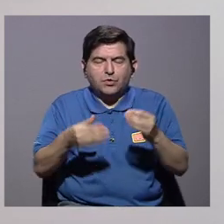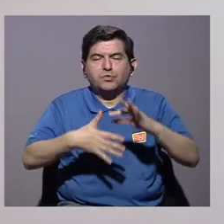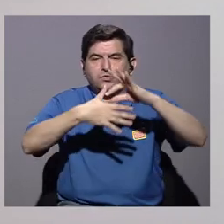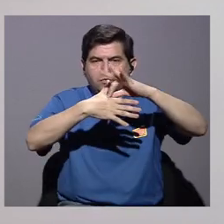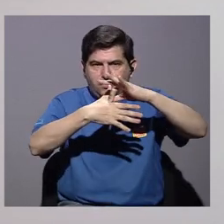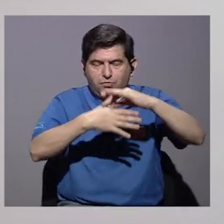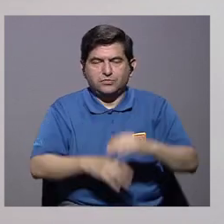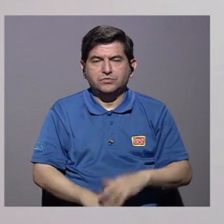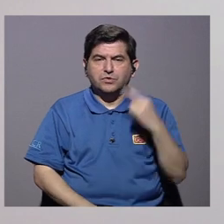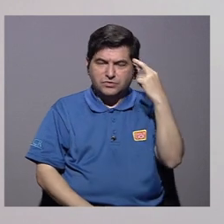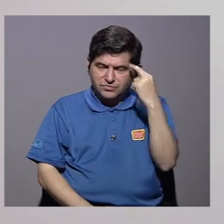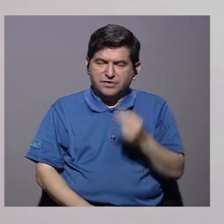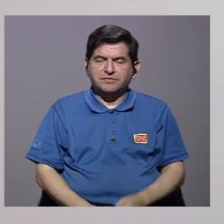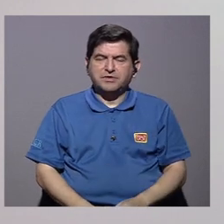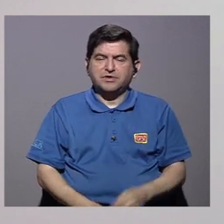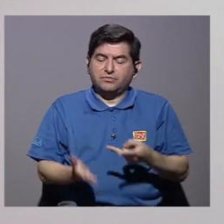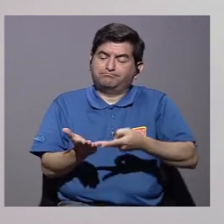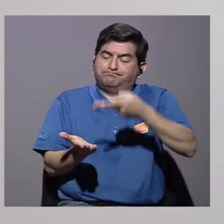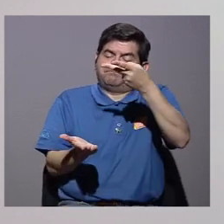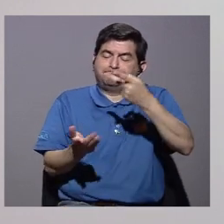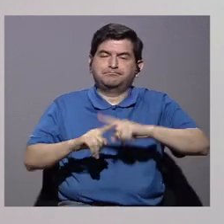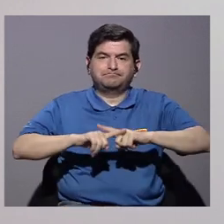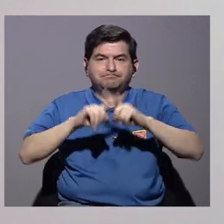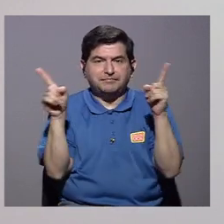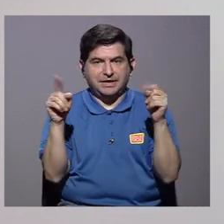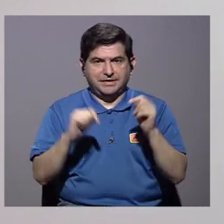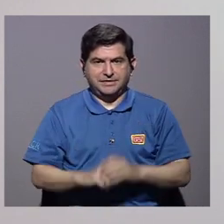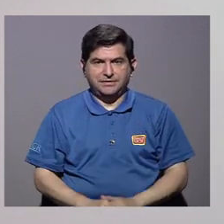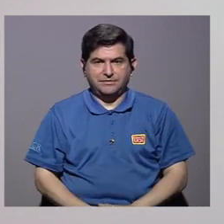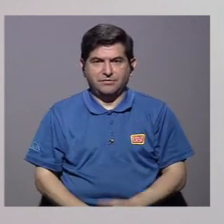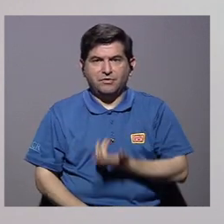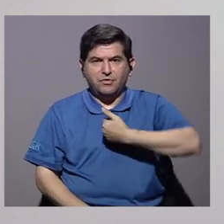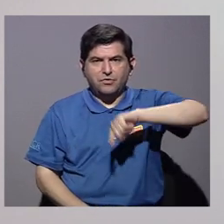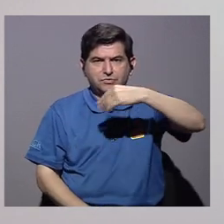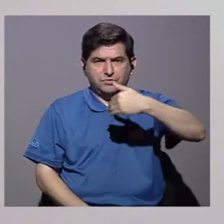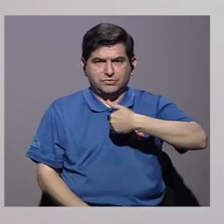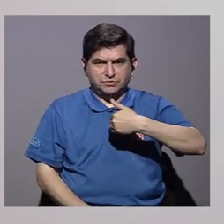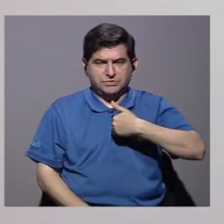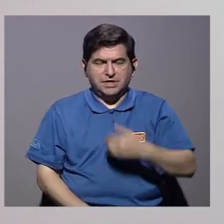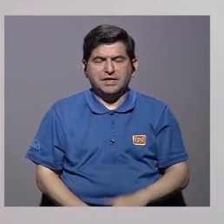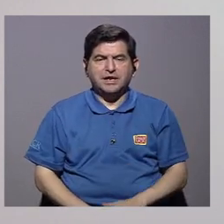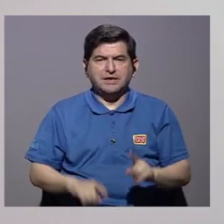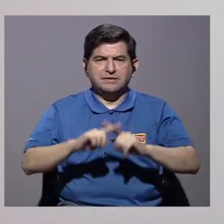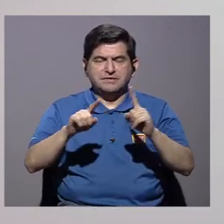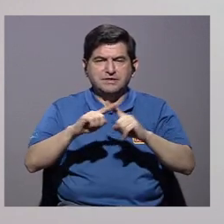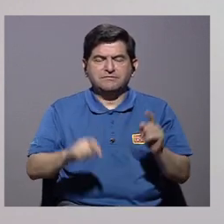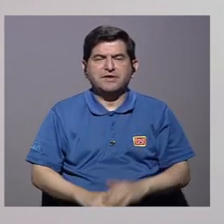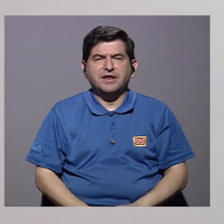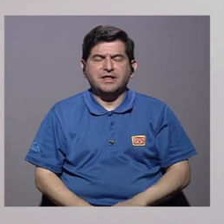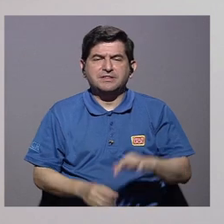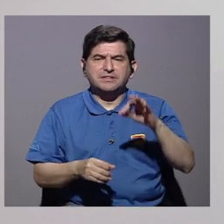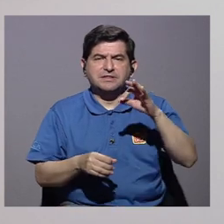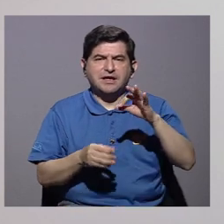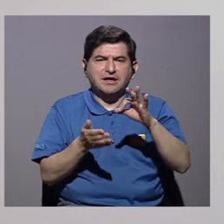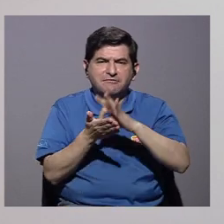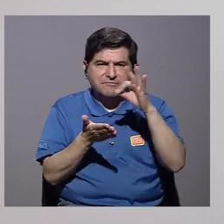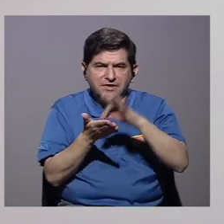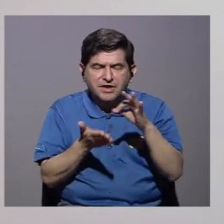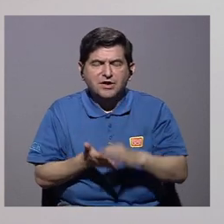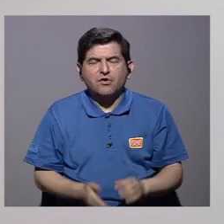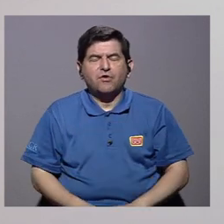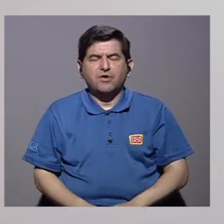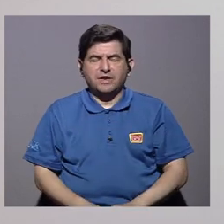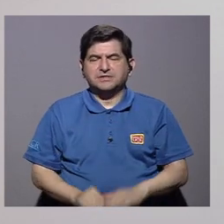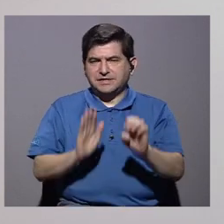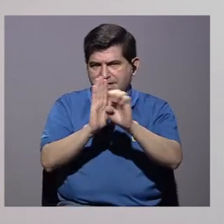productos cárnicos debido a su costo. Sin embargo, tenemos el grupo de las leguminosas, que son los frijoles, los